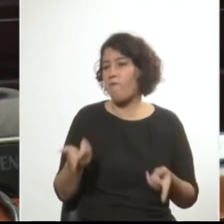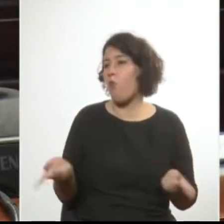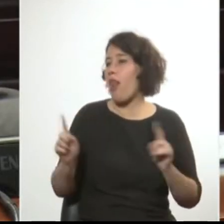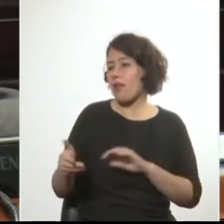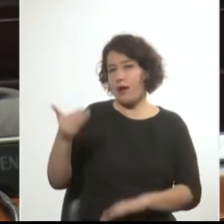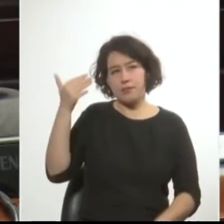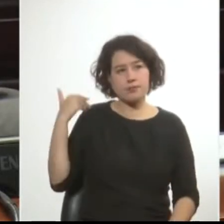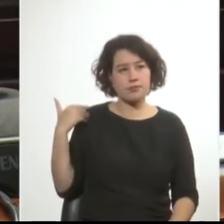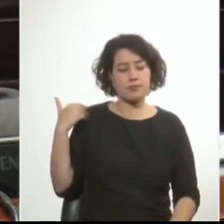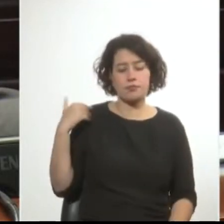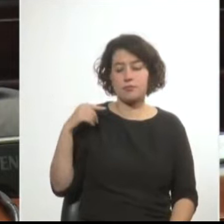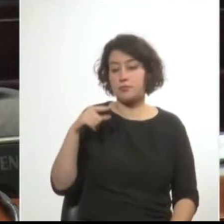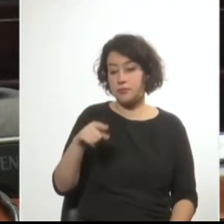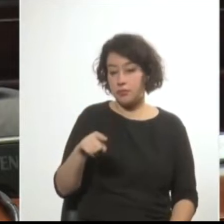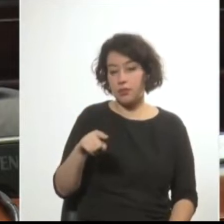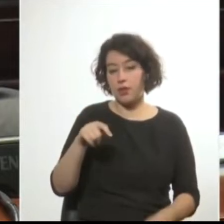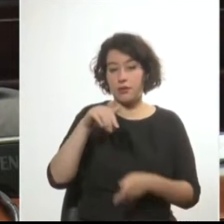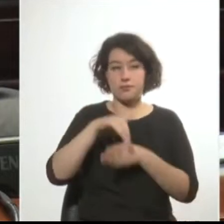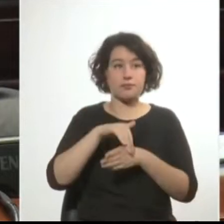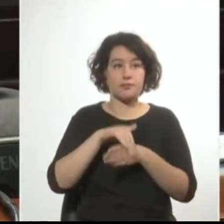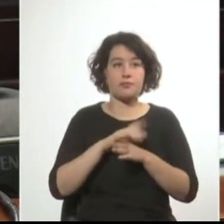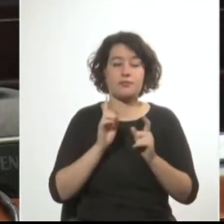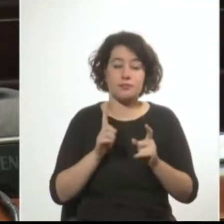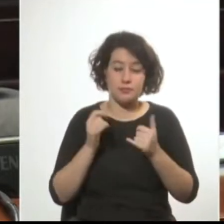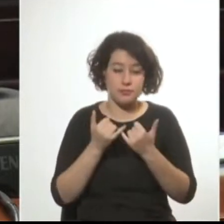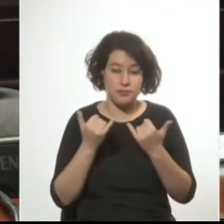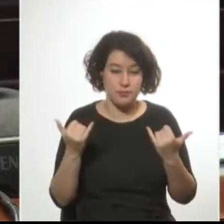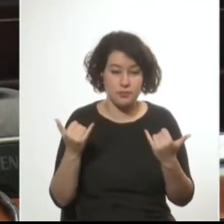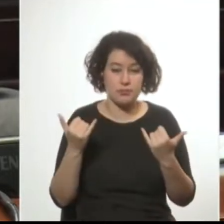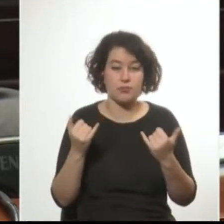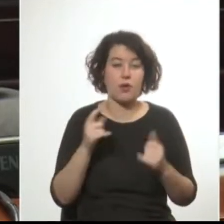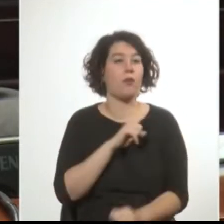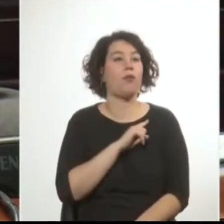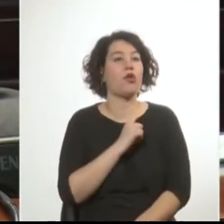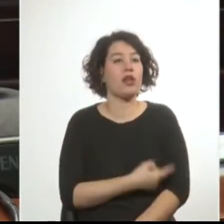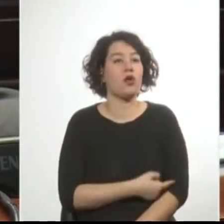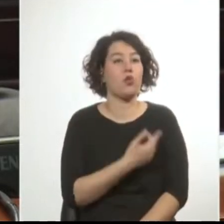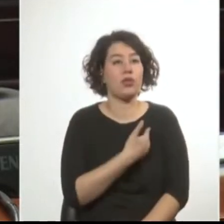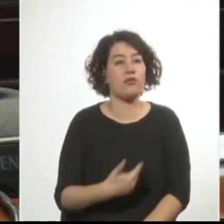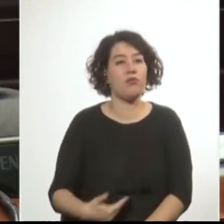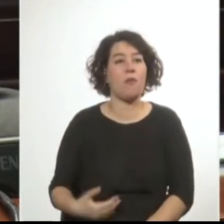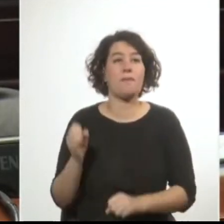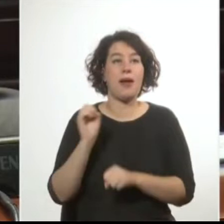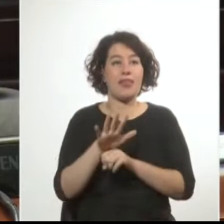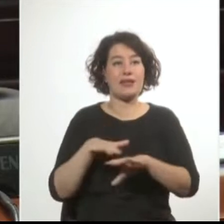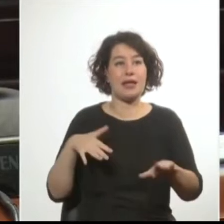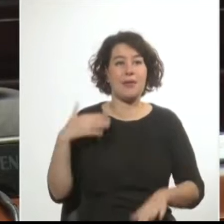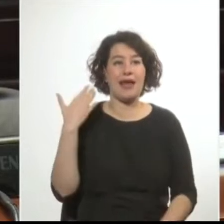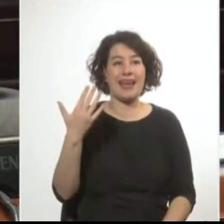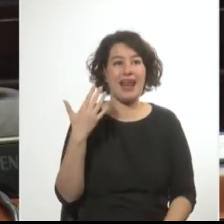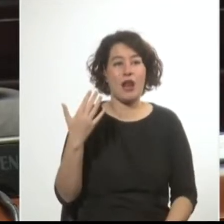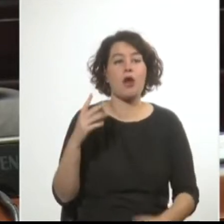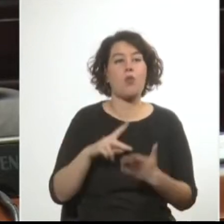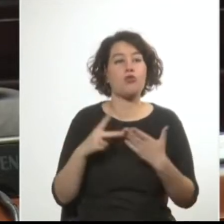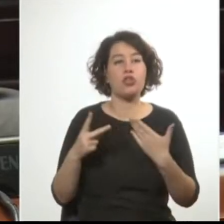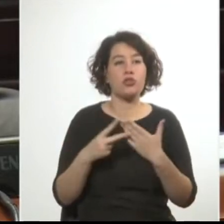En la tardecita de ese día, el Poder Ejecutivo remite a la Asamblea General un proyecto de